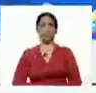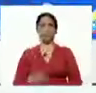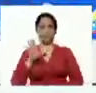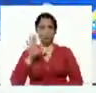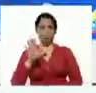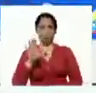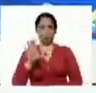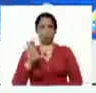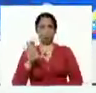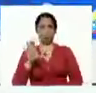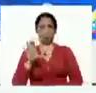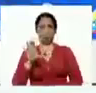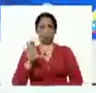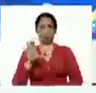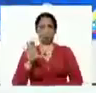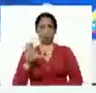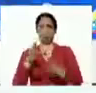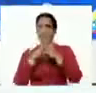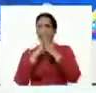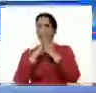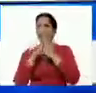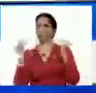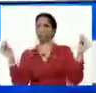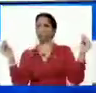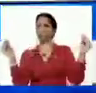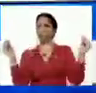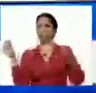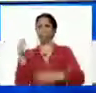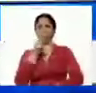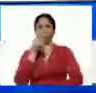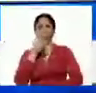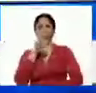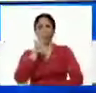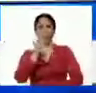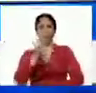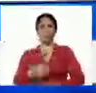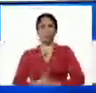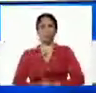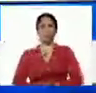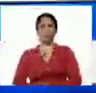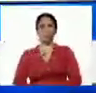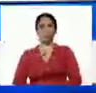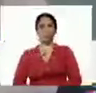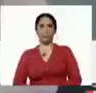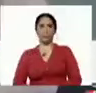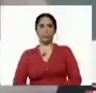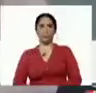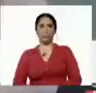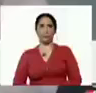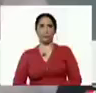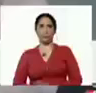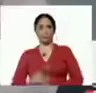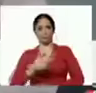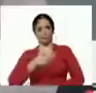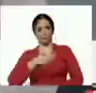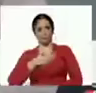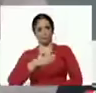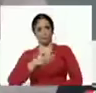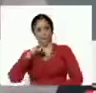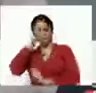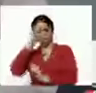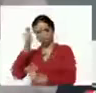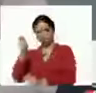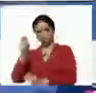país. En todos los rubros alimentarios. Yo designé un